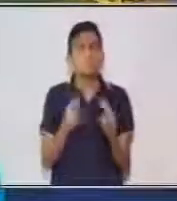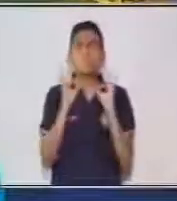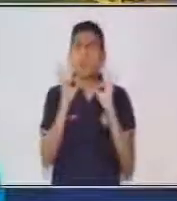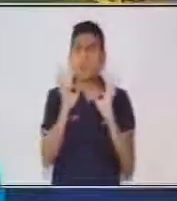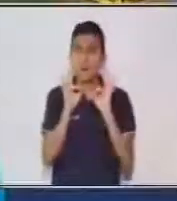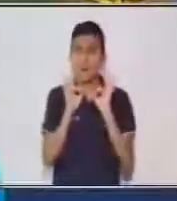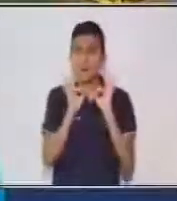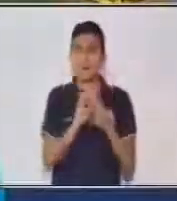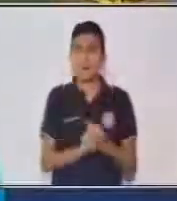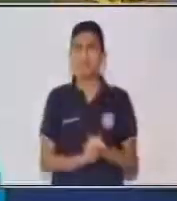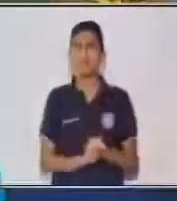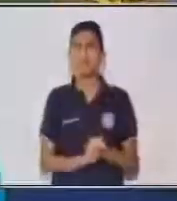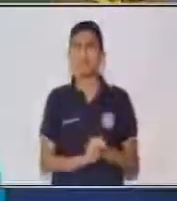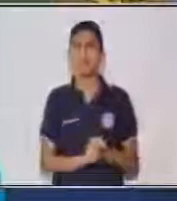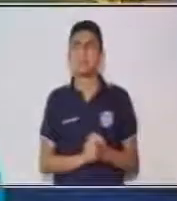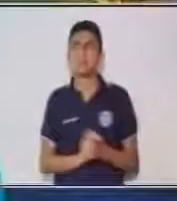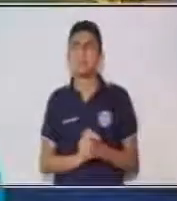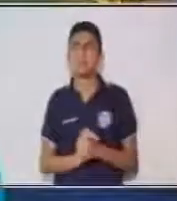bien.